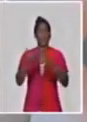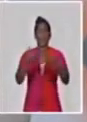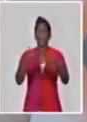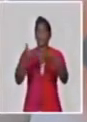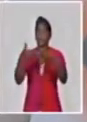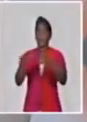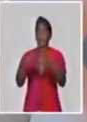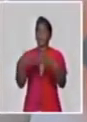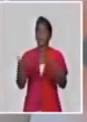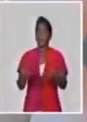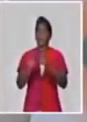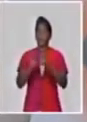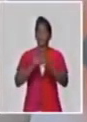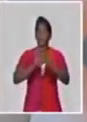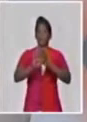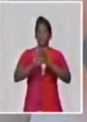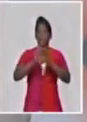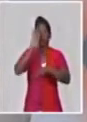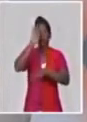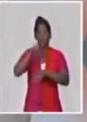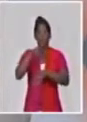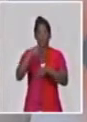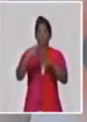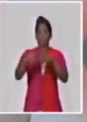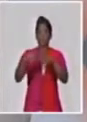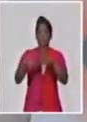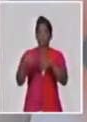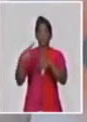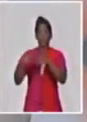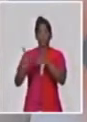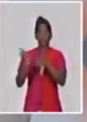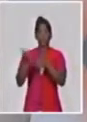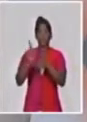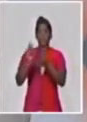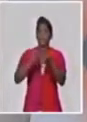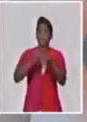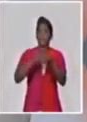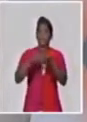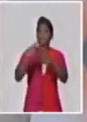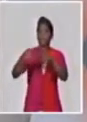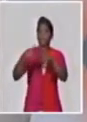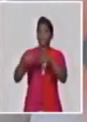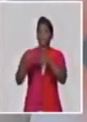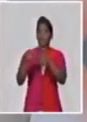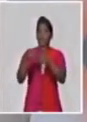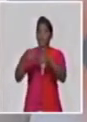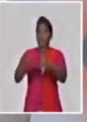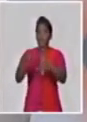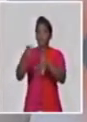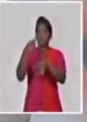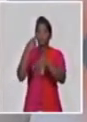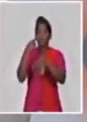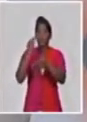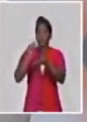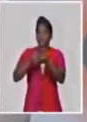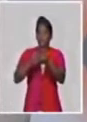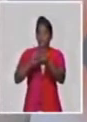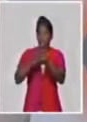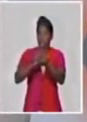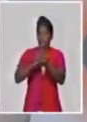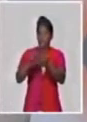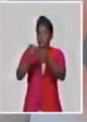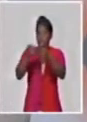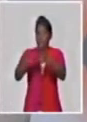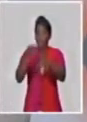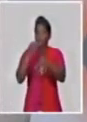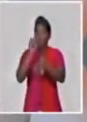de alimentos, como mismo expresaron nuestros compañeros en la televisión. Aseguramos la canasta familiar normal, 100